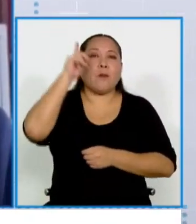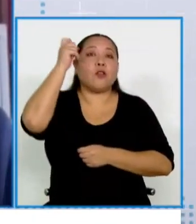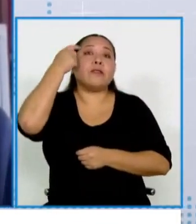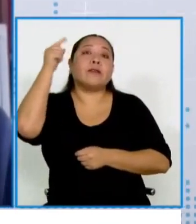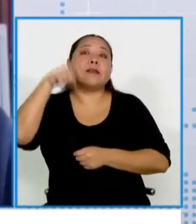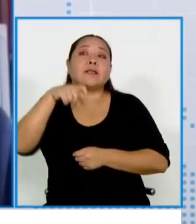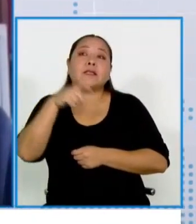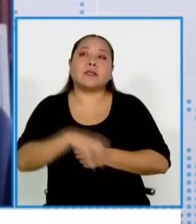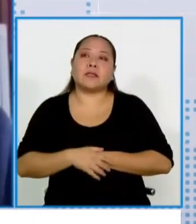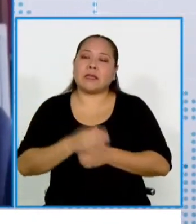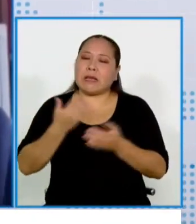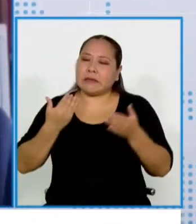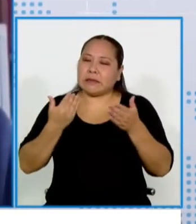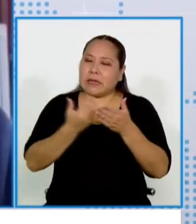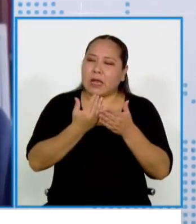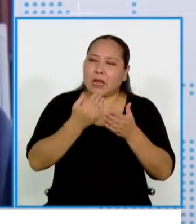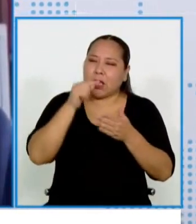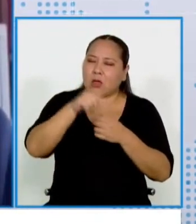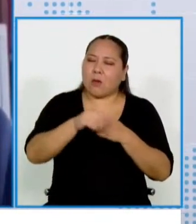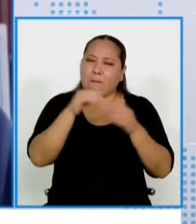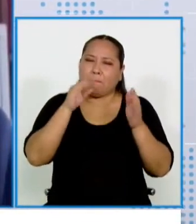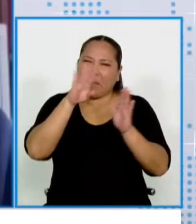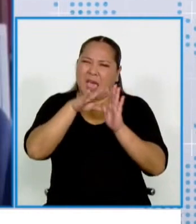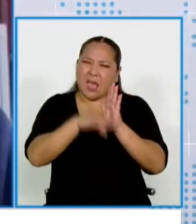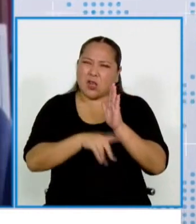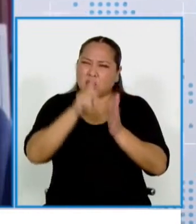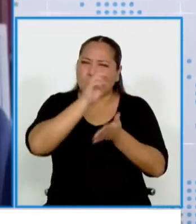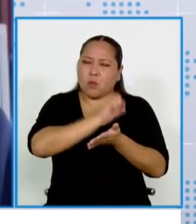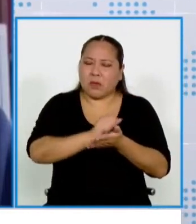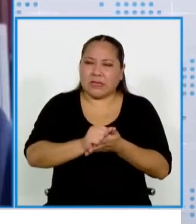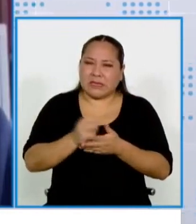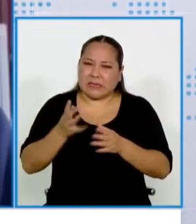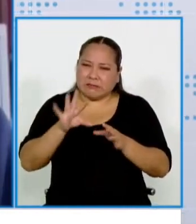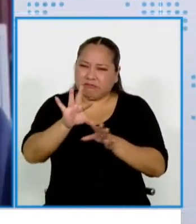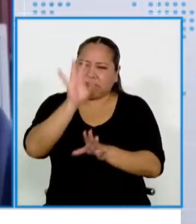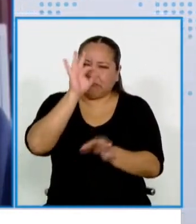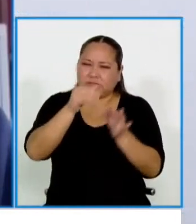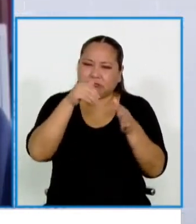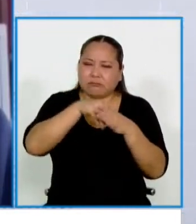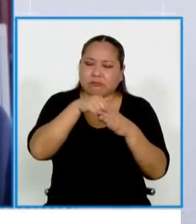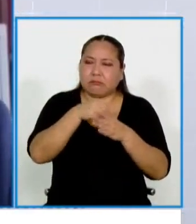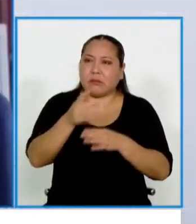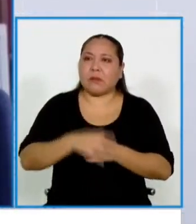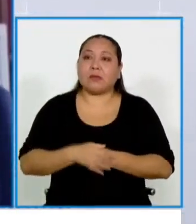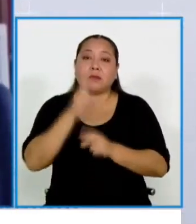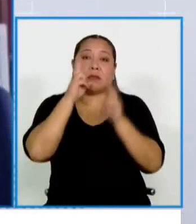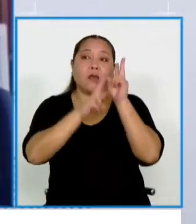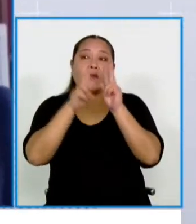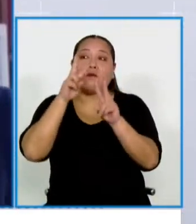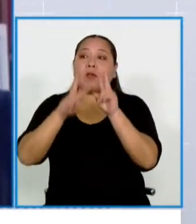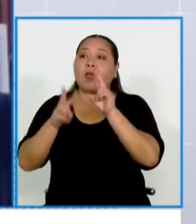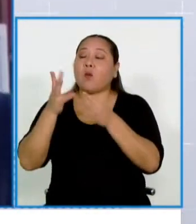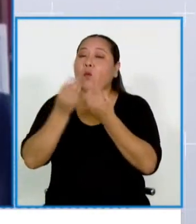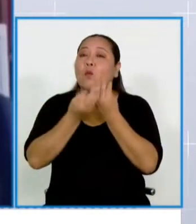a menos de un mes de las próximas elecciones, Cardenal, y se ven muchos